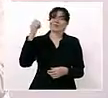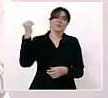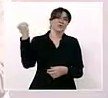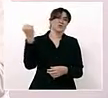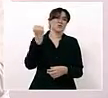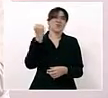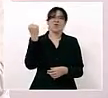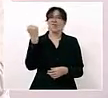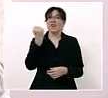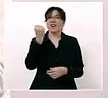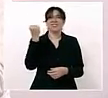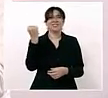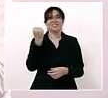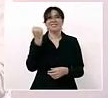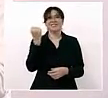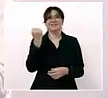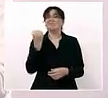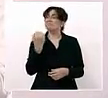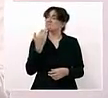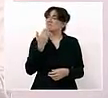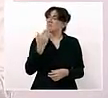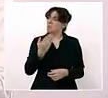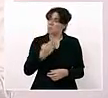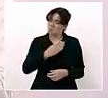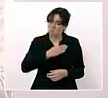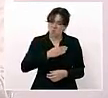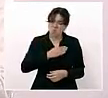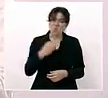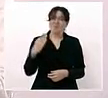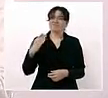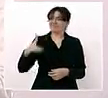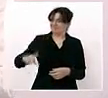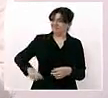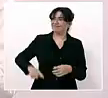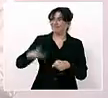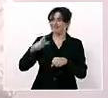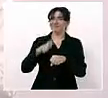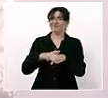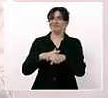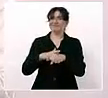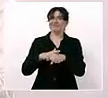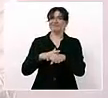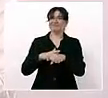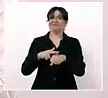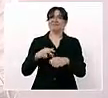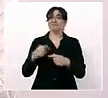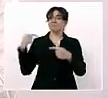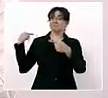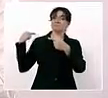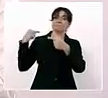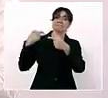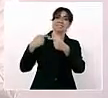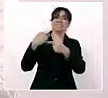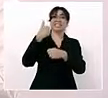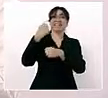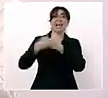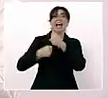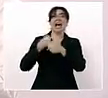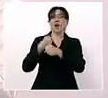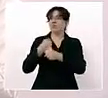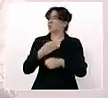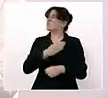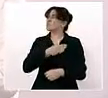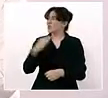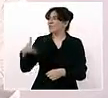de contar con un buen gobernador en estos seis años. Bueno,